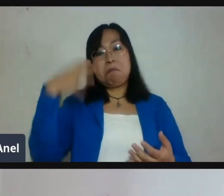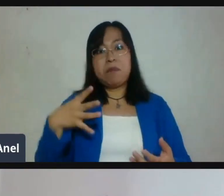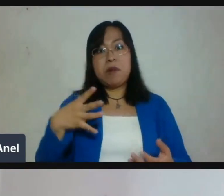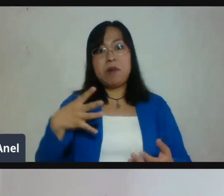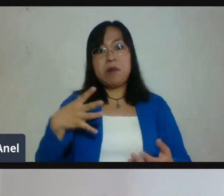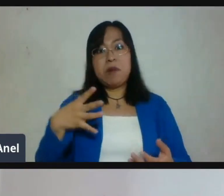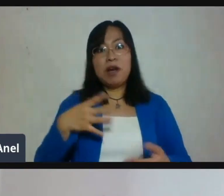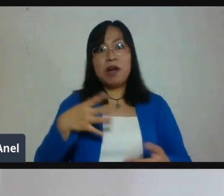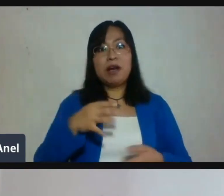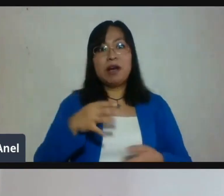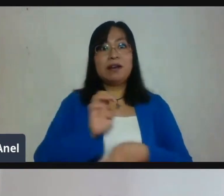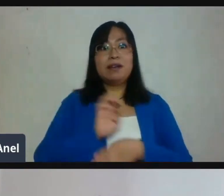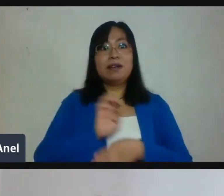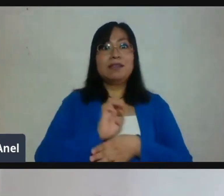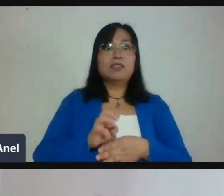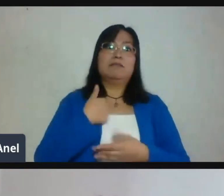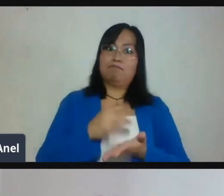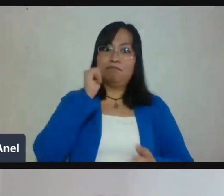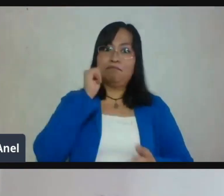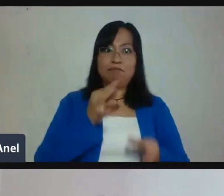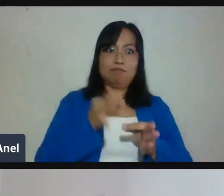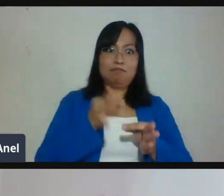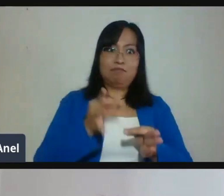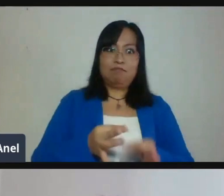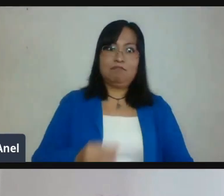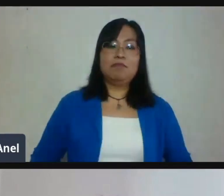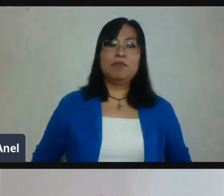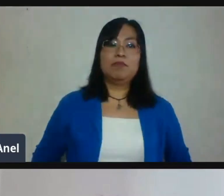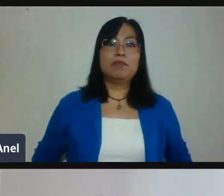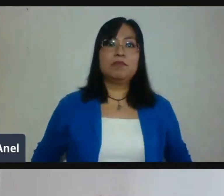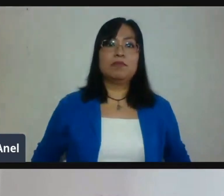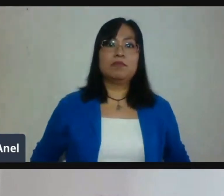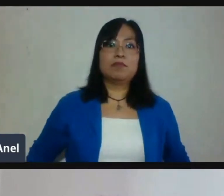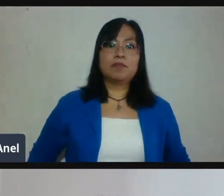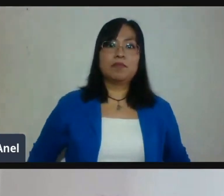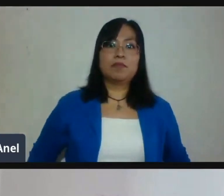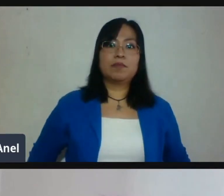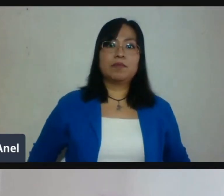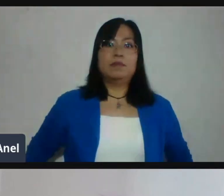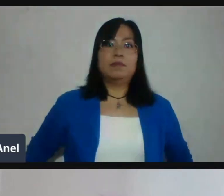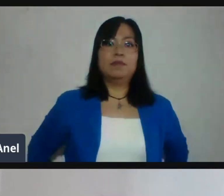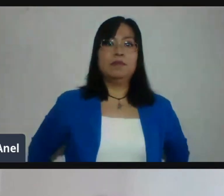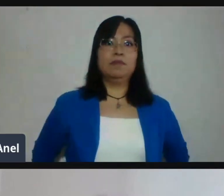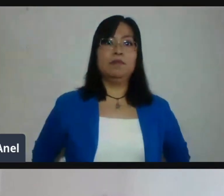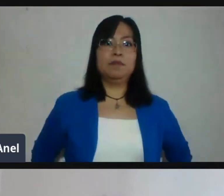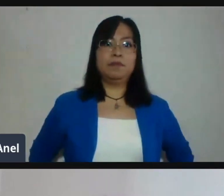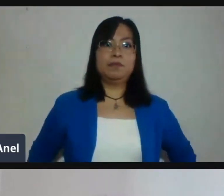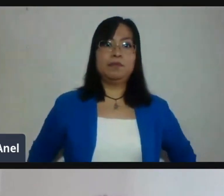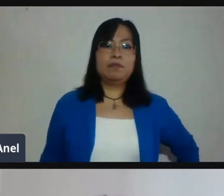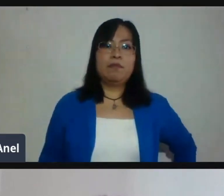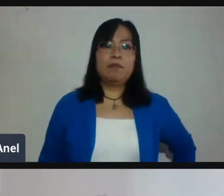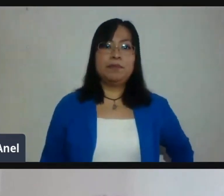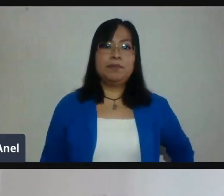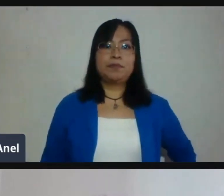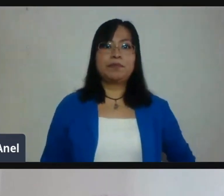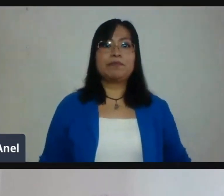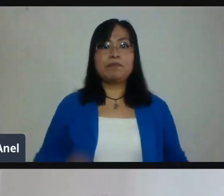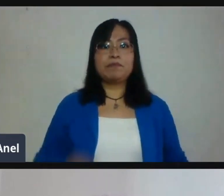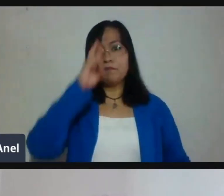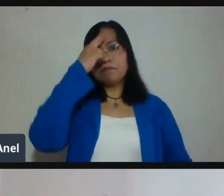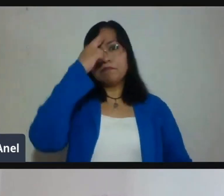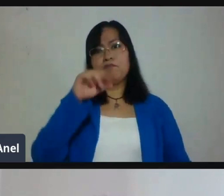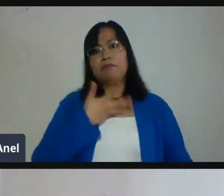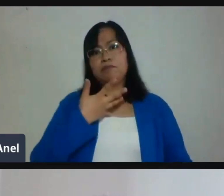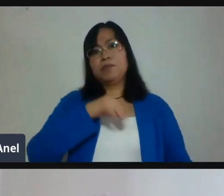Y. Correcto. Correcto. Y otra pregunta que tienen es, ves que nos enseñaron Google Sitios. Si ustedes